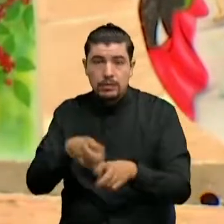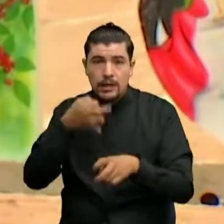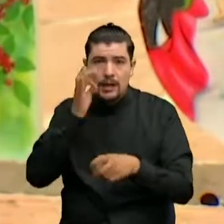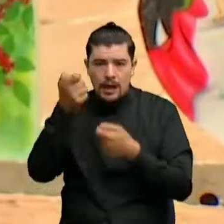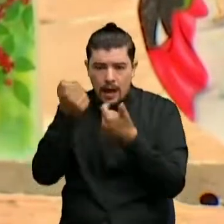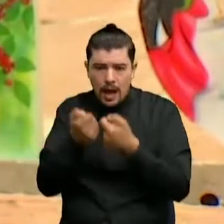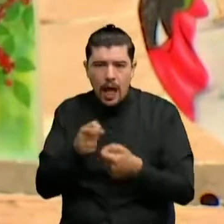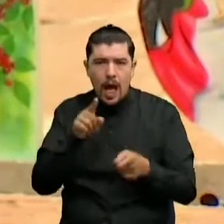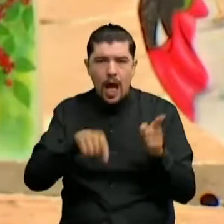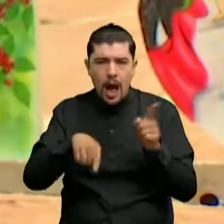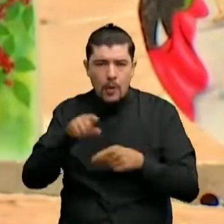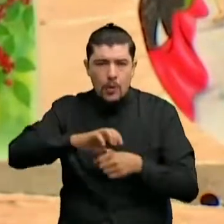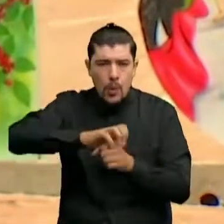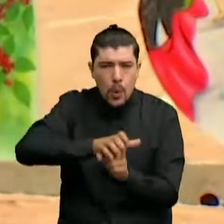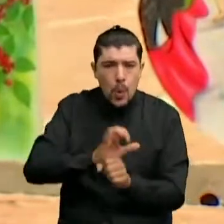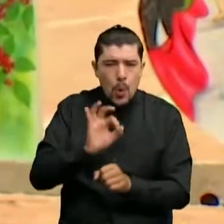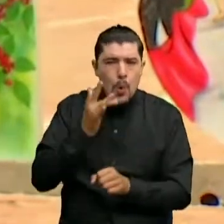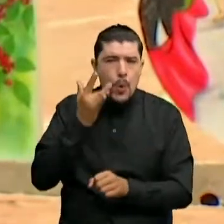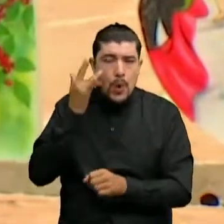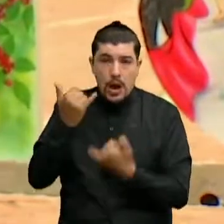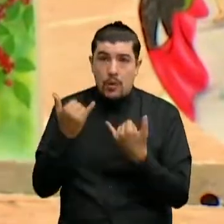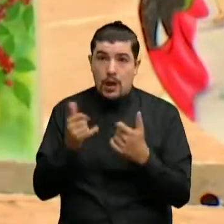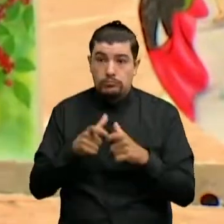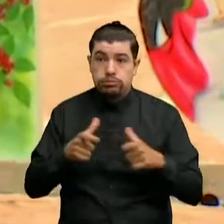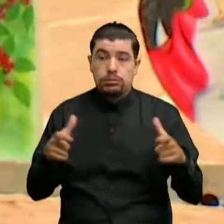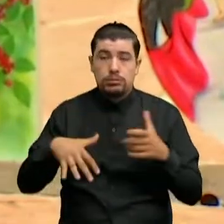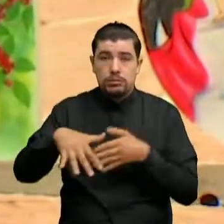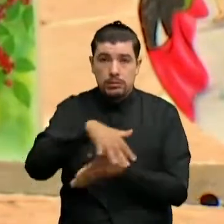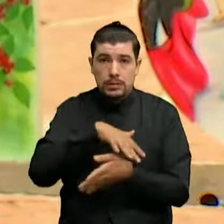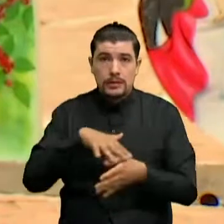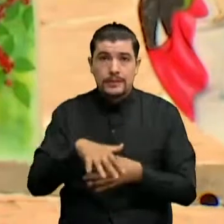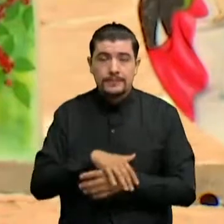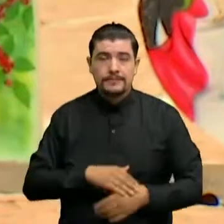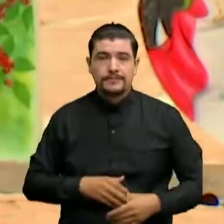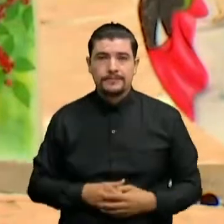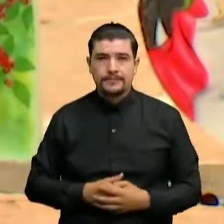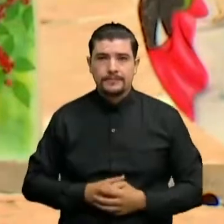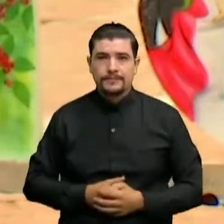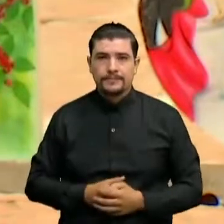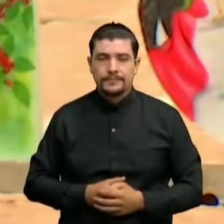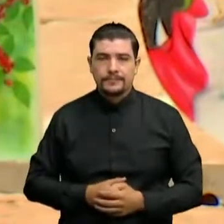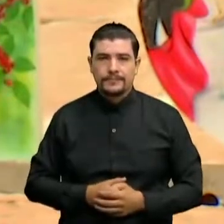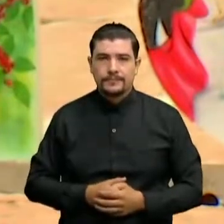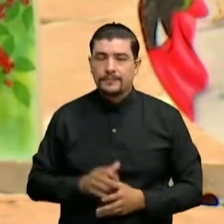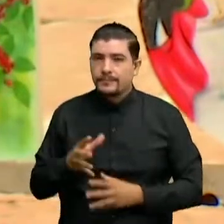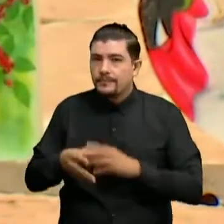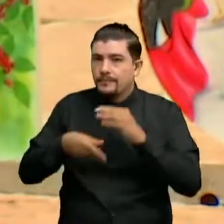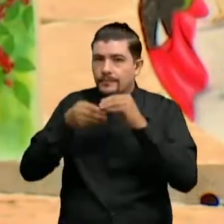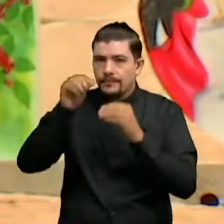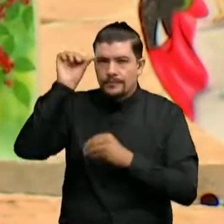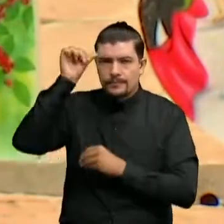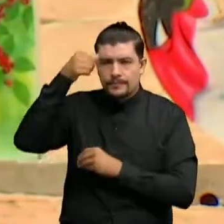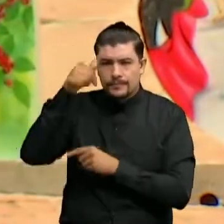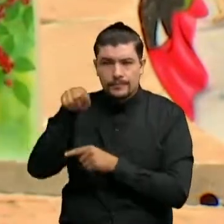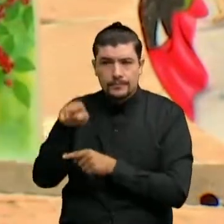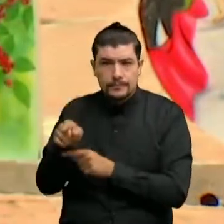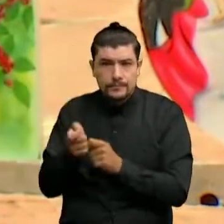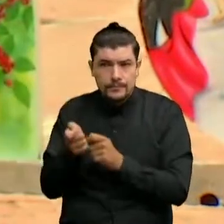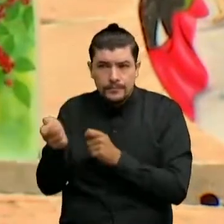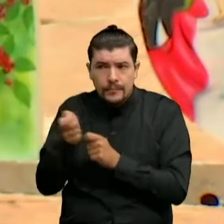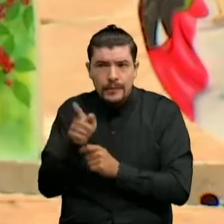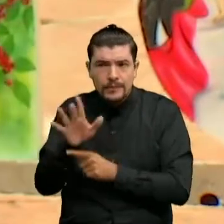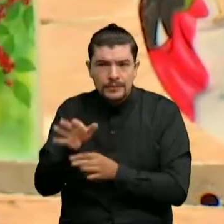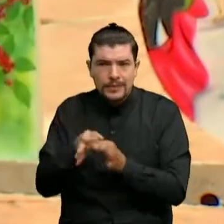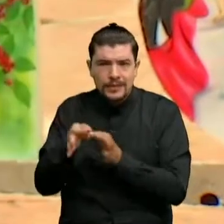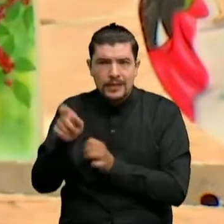sigue aumentando la producción En esta región de Norte de Santander, de los pueblos de Occidente Además recordemos que estamos cerca también al